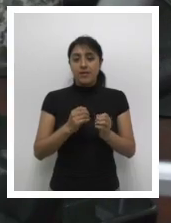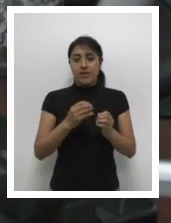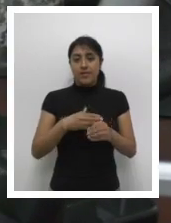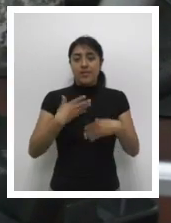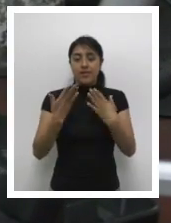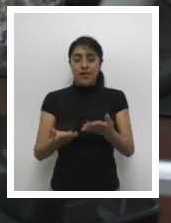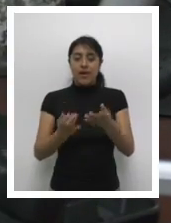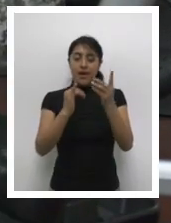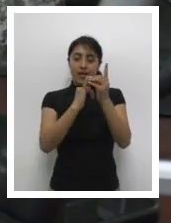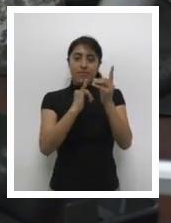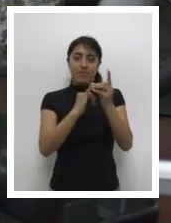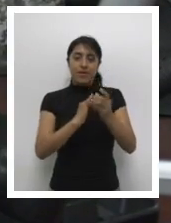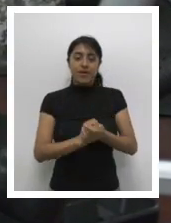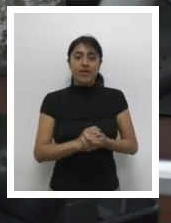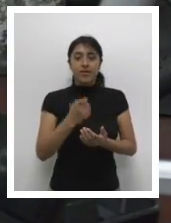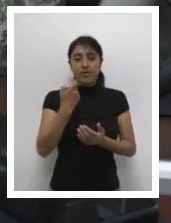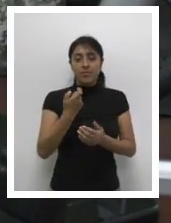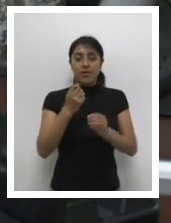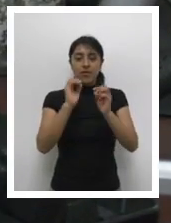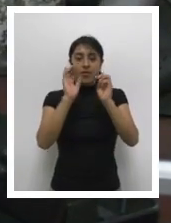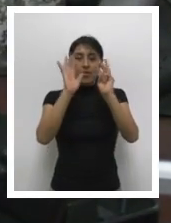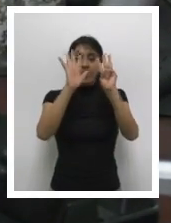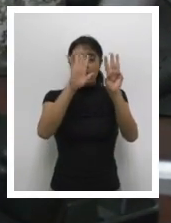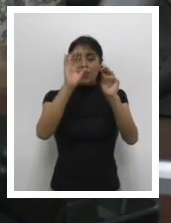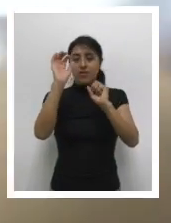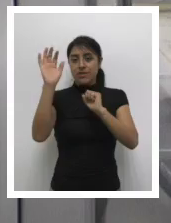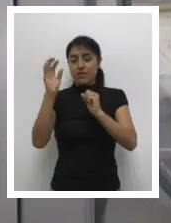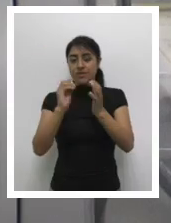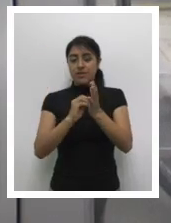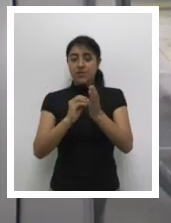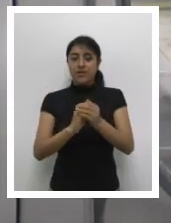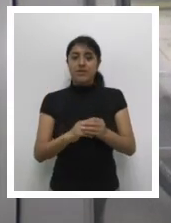más un certificado de nacimiento y tu boleta de ornato.